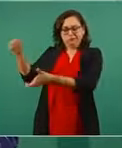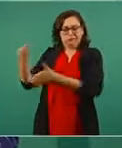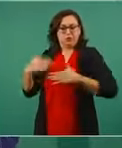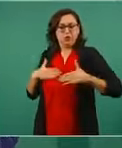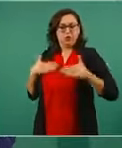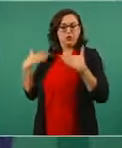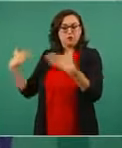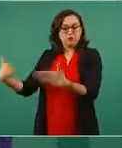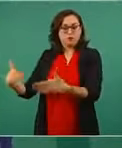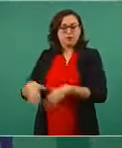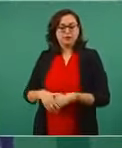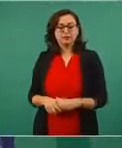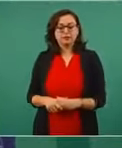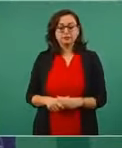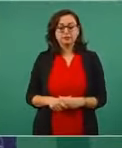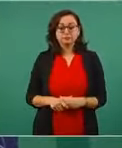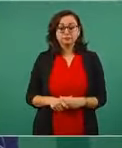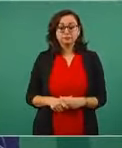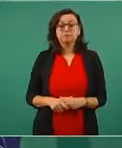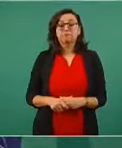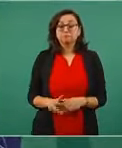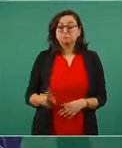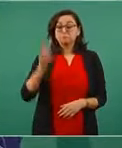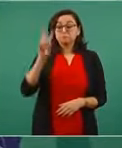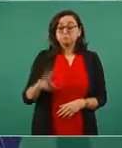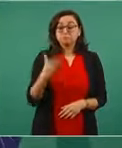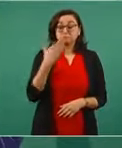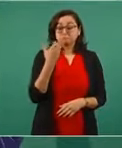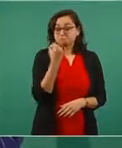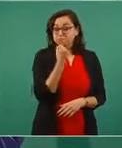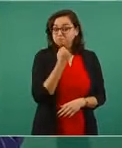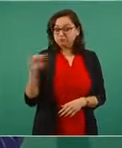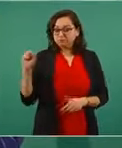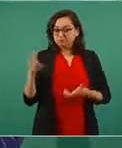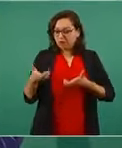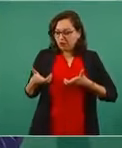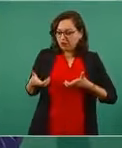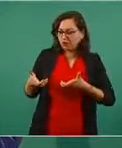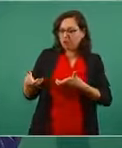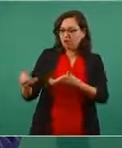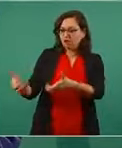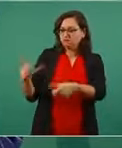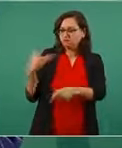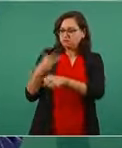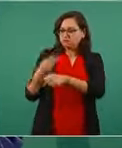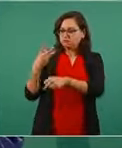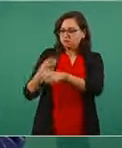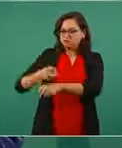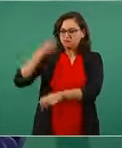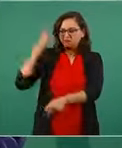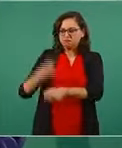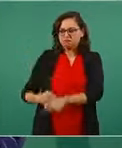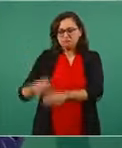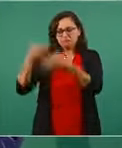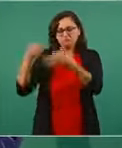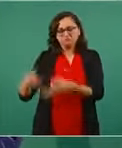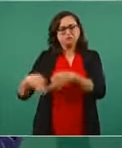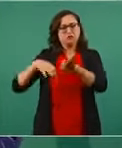Y hacen muy buenos caminos, trabajan hombres, trabajan mujeres